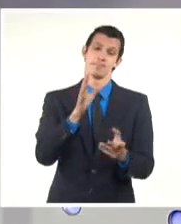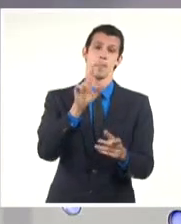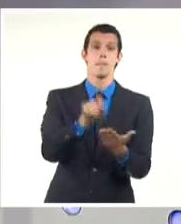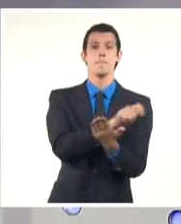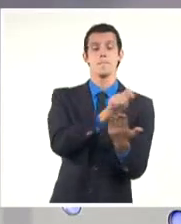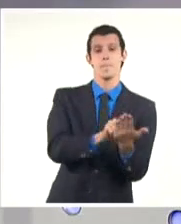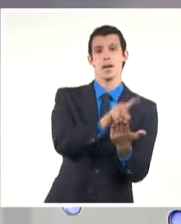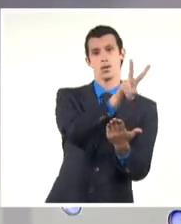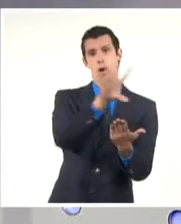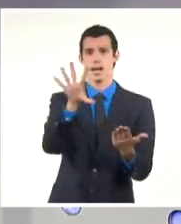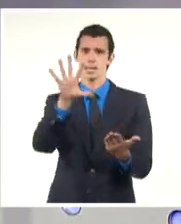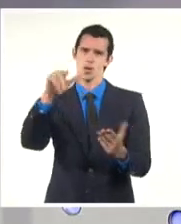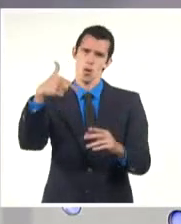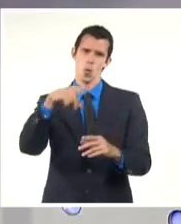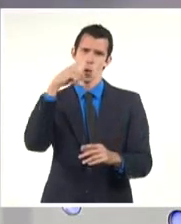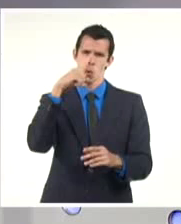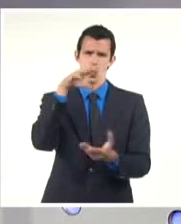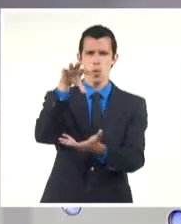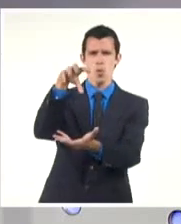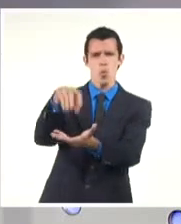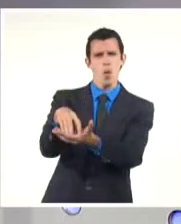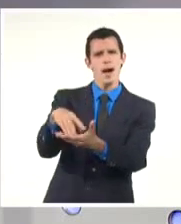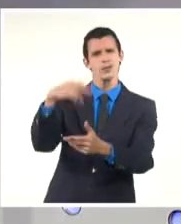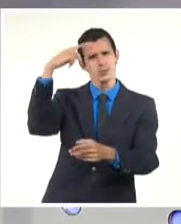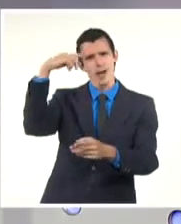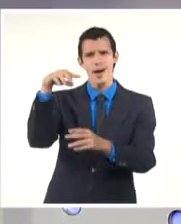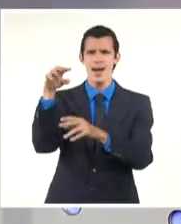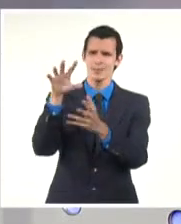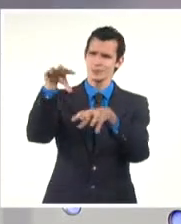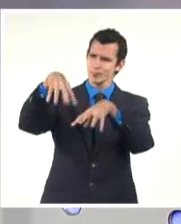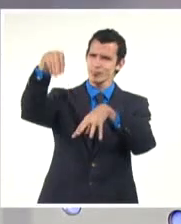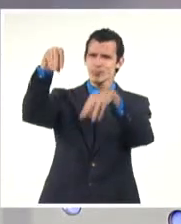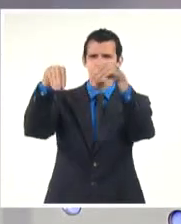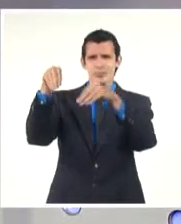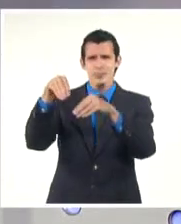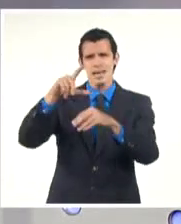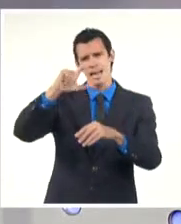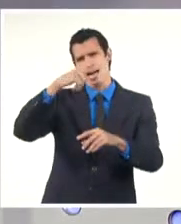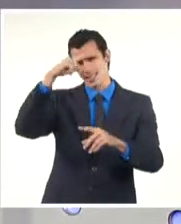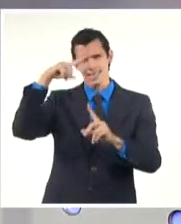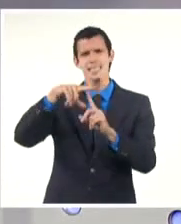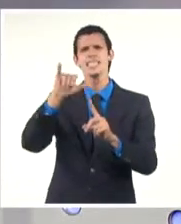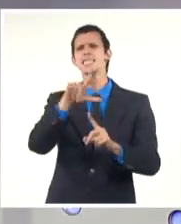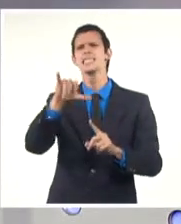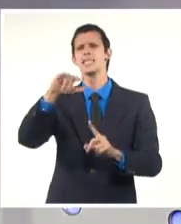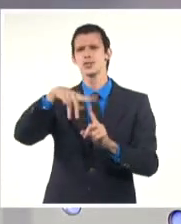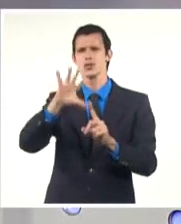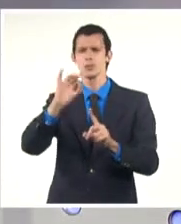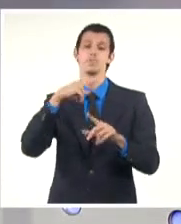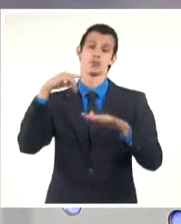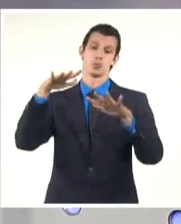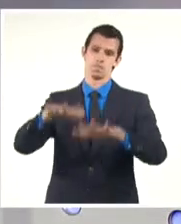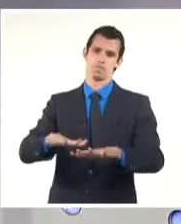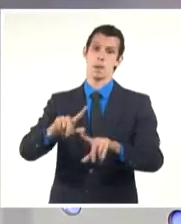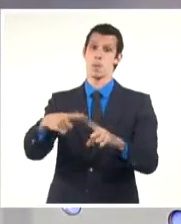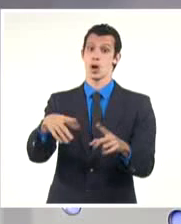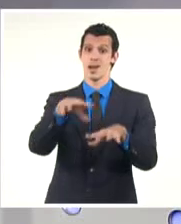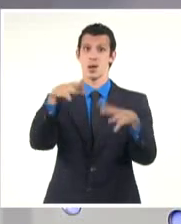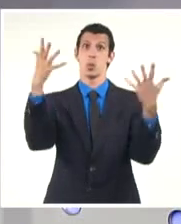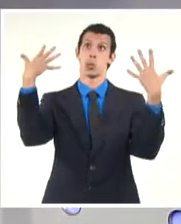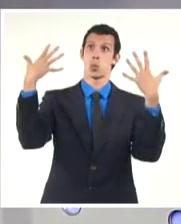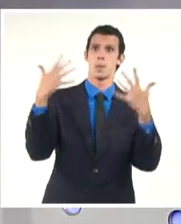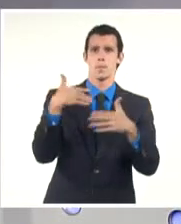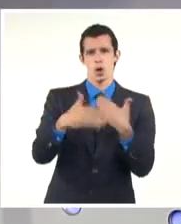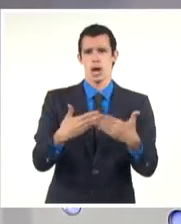Castillito. En otras informaciones, el proyecto Horizontes Italia Cuba, dirigido a impulsar la